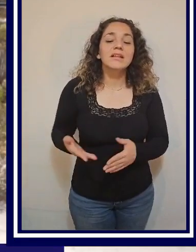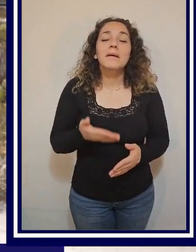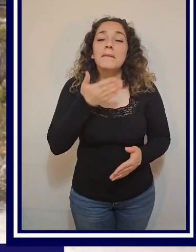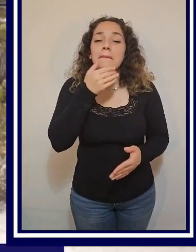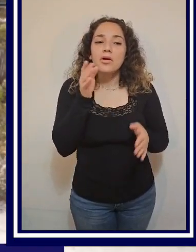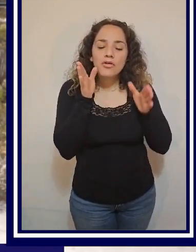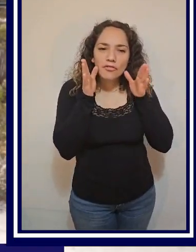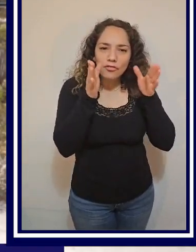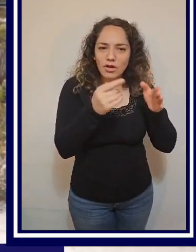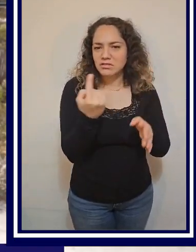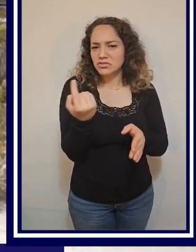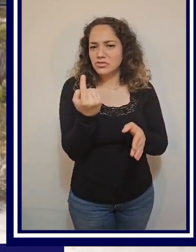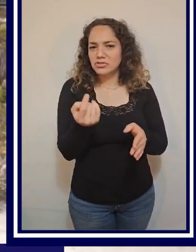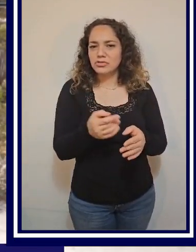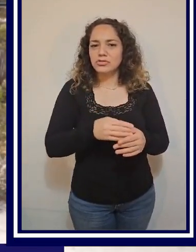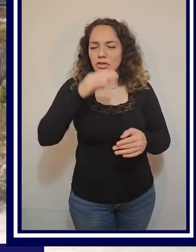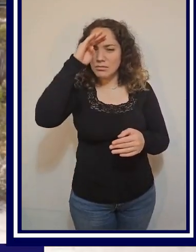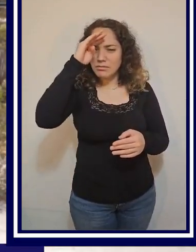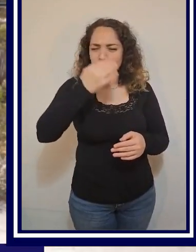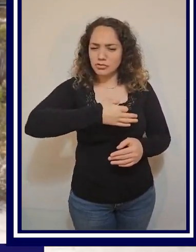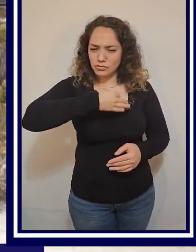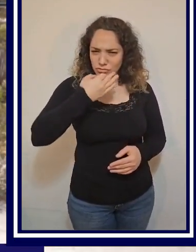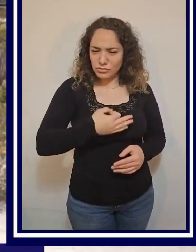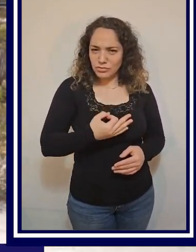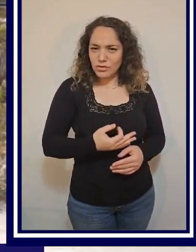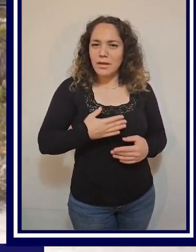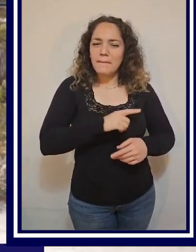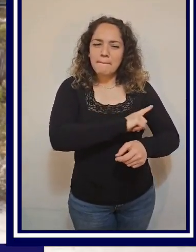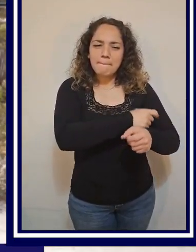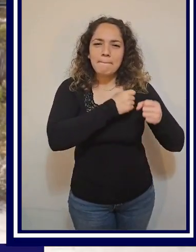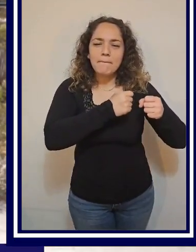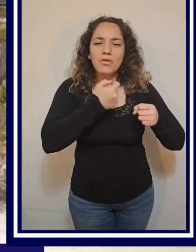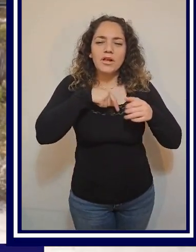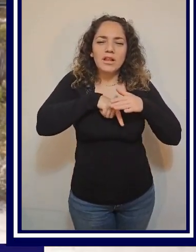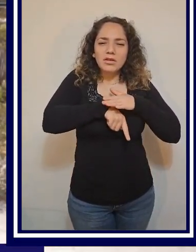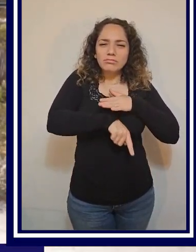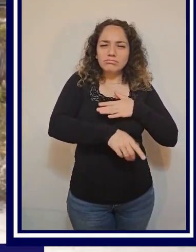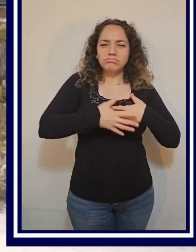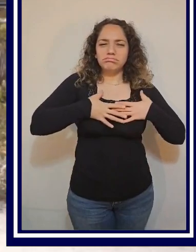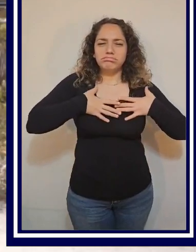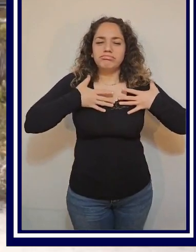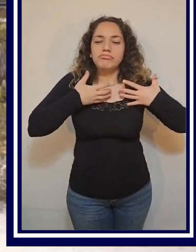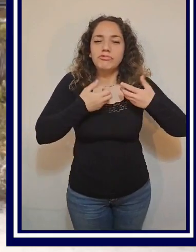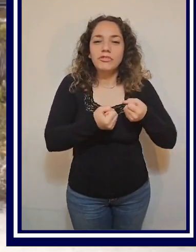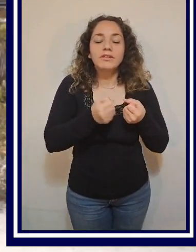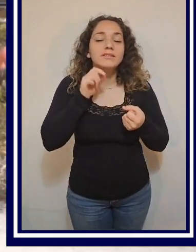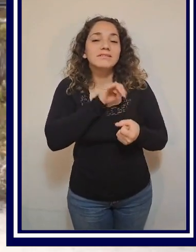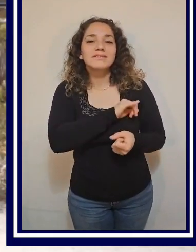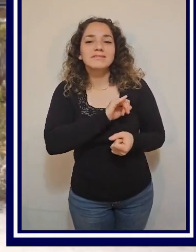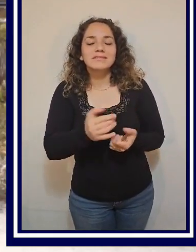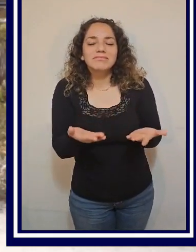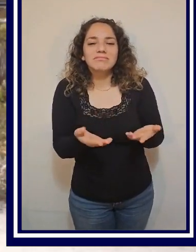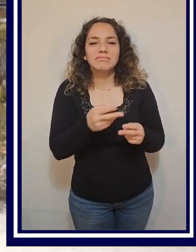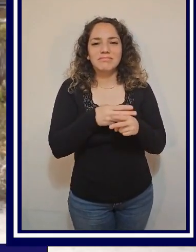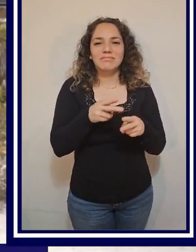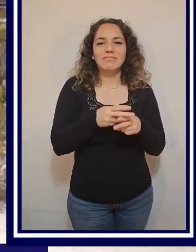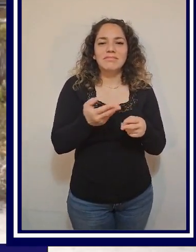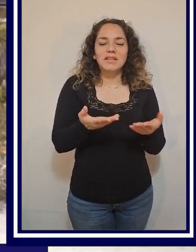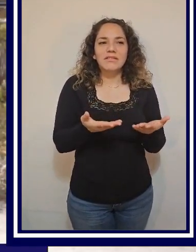que el camino lo abran ustedes siempre con la convicción, el poder interno que ustedes tengan, siempre se va